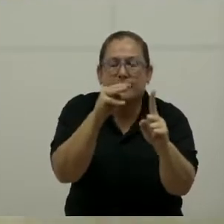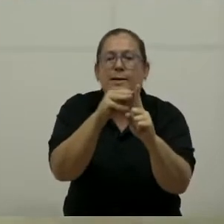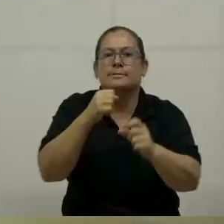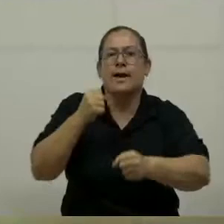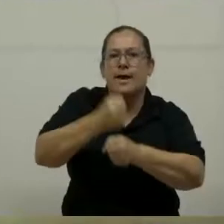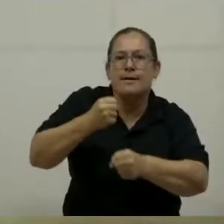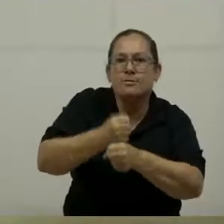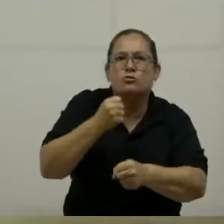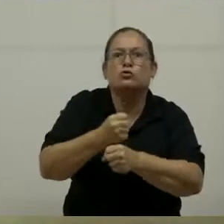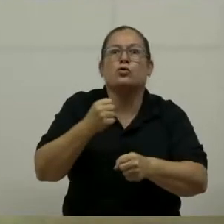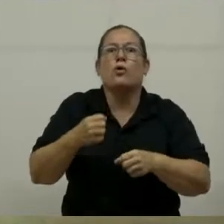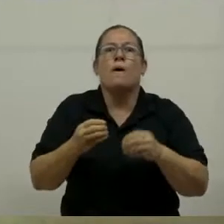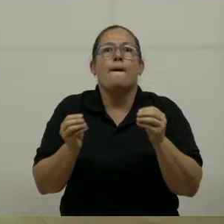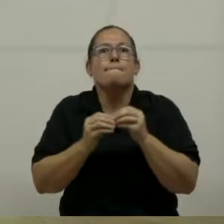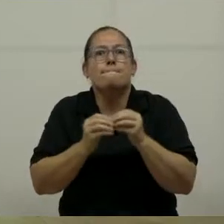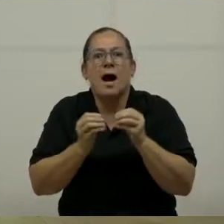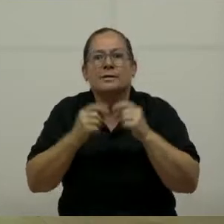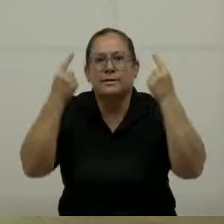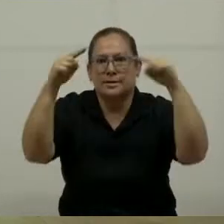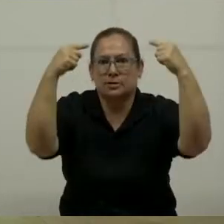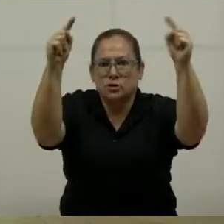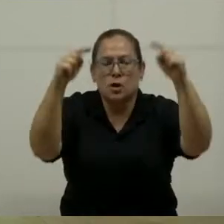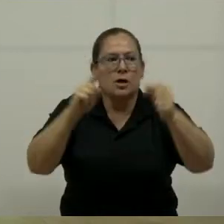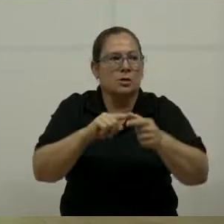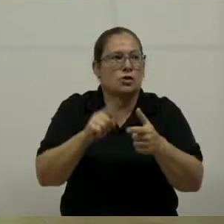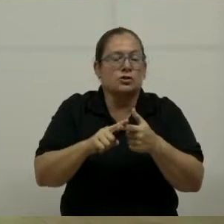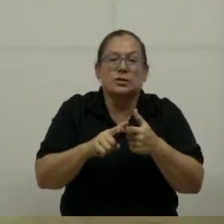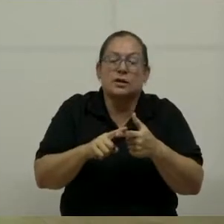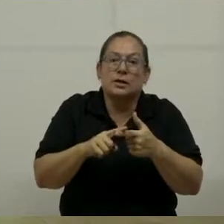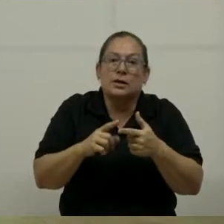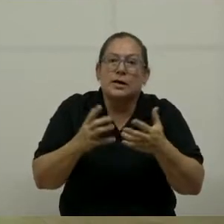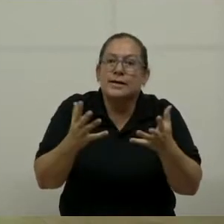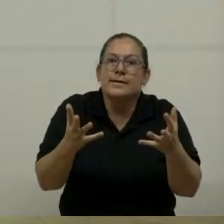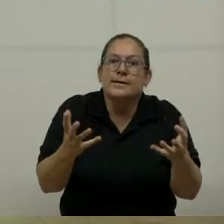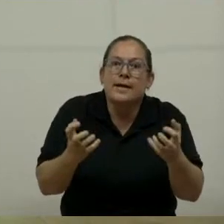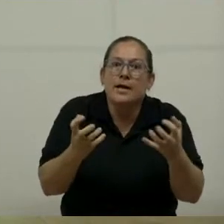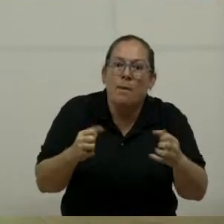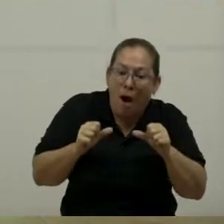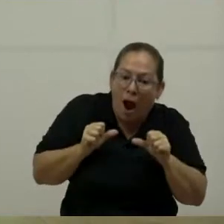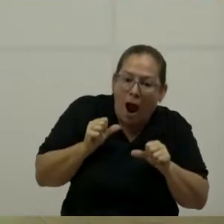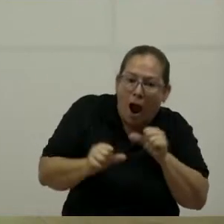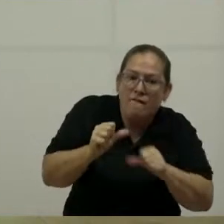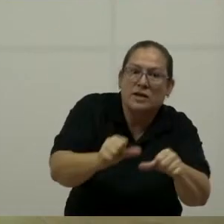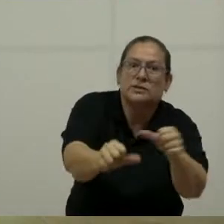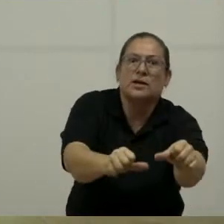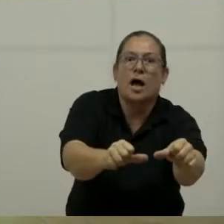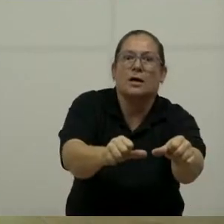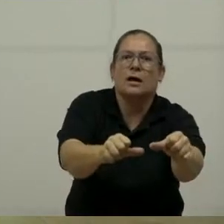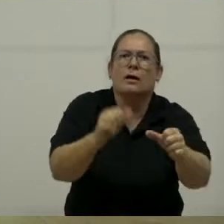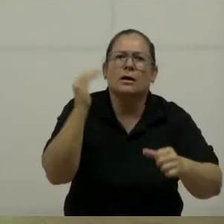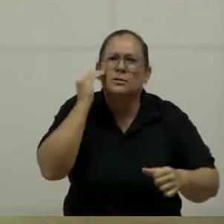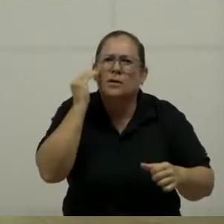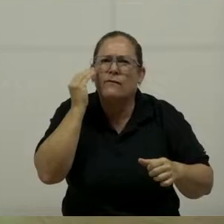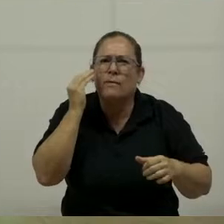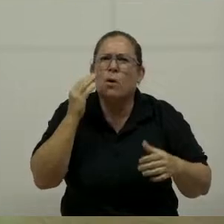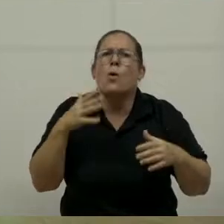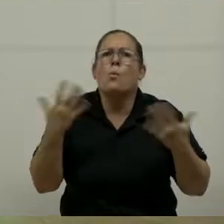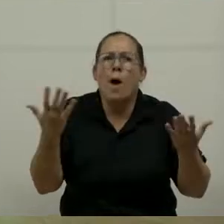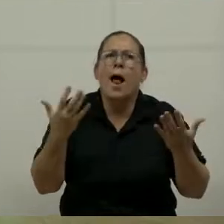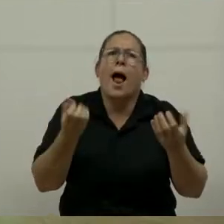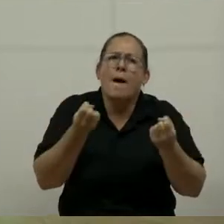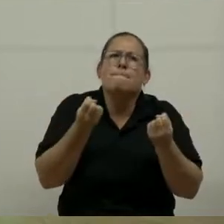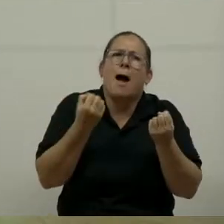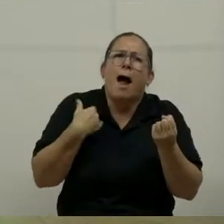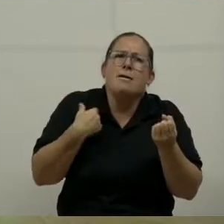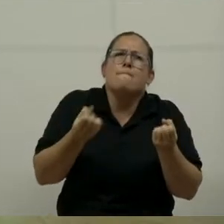ejecución muy eficaz. Pero no queremos quedarnos ahí. Queremos avanzar todavía un poco más. Sabemos que una de las críticas al sector